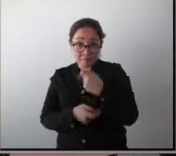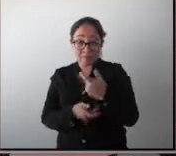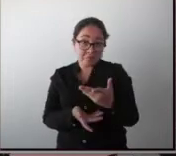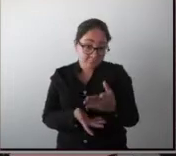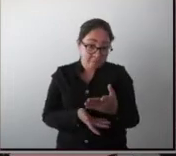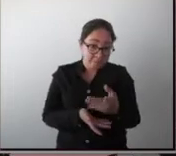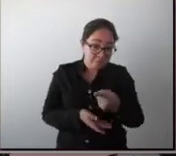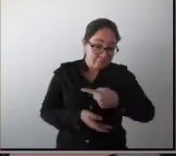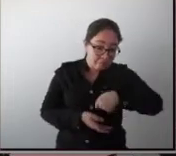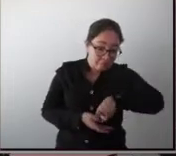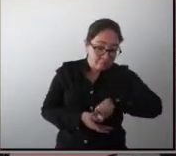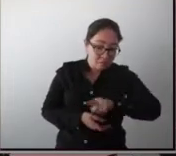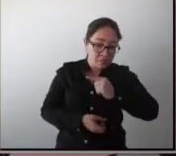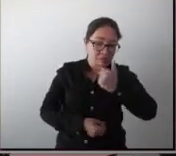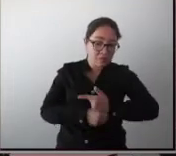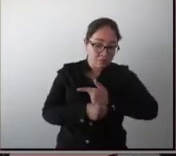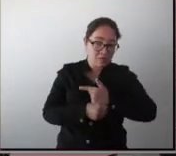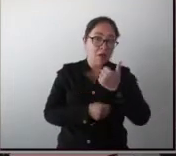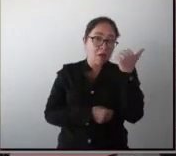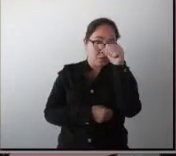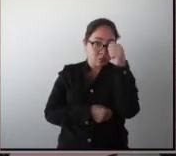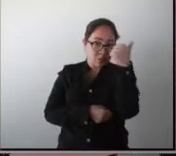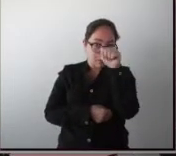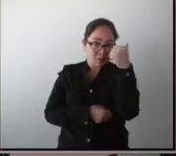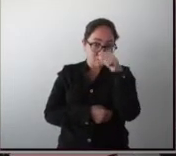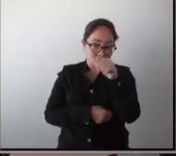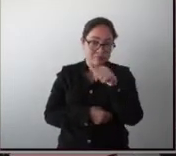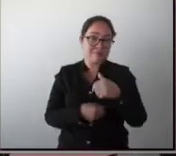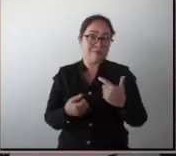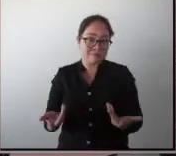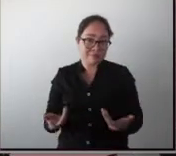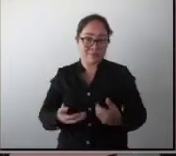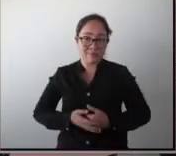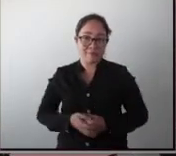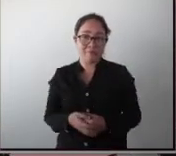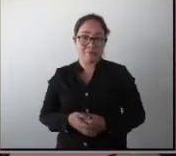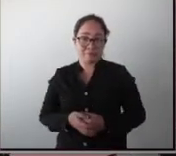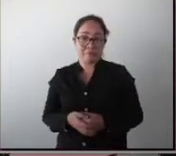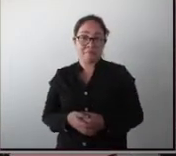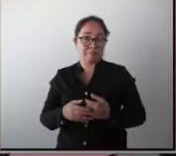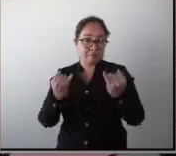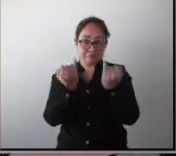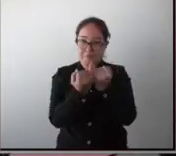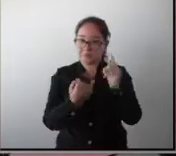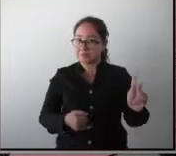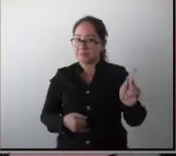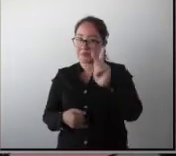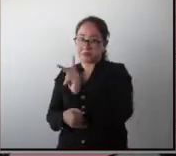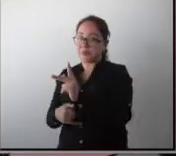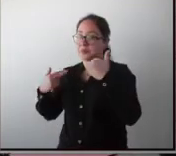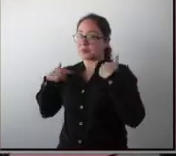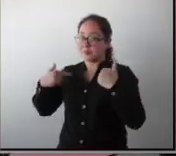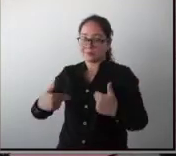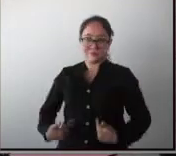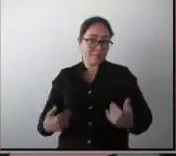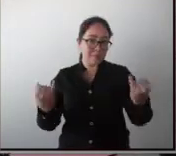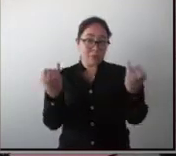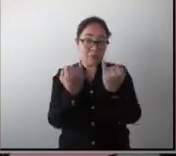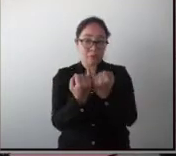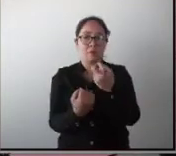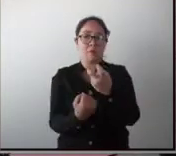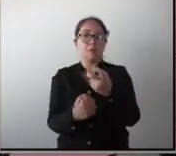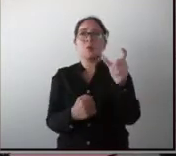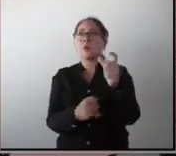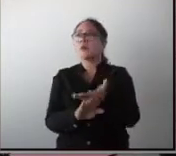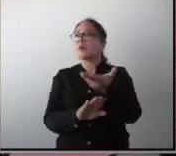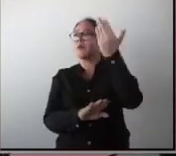a tener conductas, van a desarrollar conductas autistas. Esto pasa en el humano. De hecho, esto se descubrió en